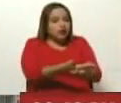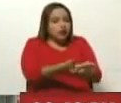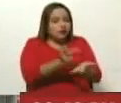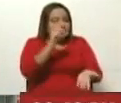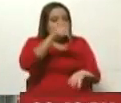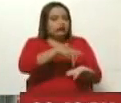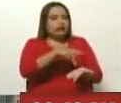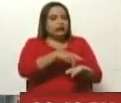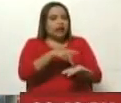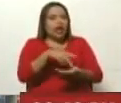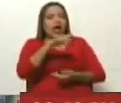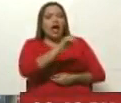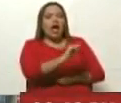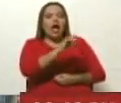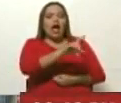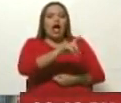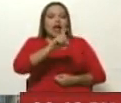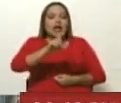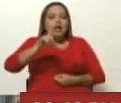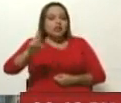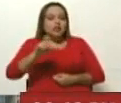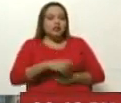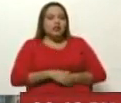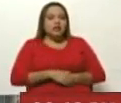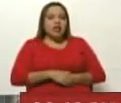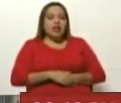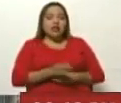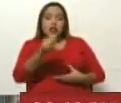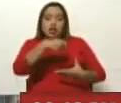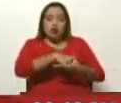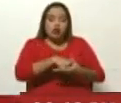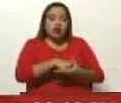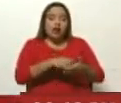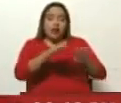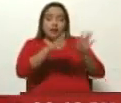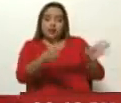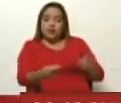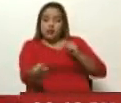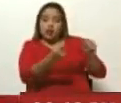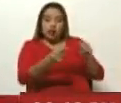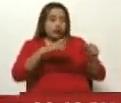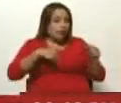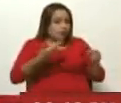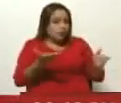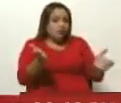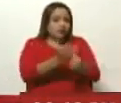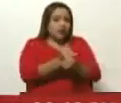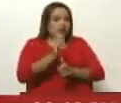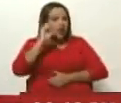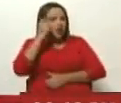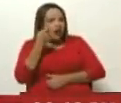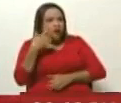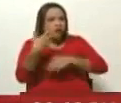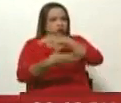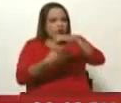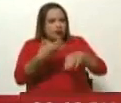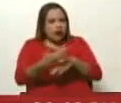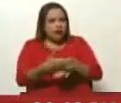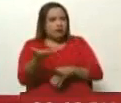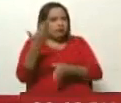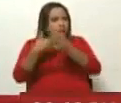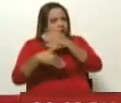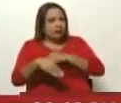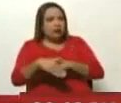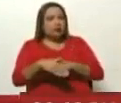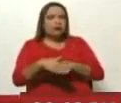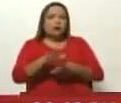presencia de Alex Saab, en primer término, dentro de la mesa, lo cual no logró, y recordemos todo el capítulo, del que hacen ya cerca